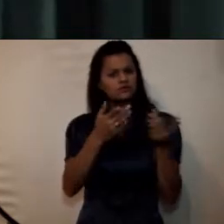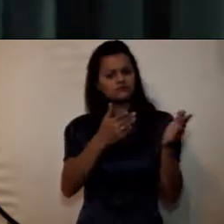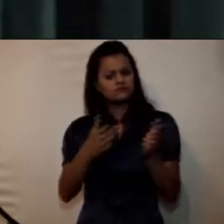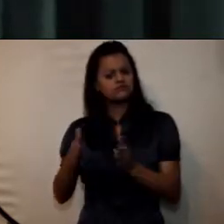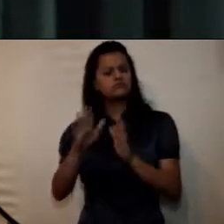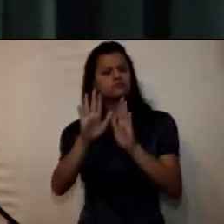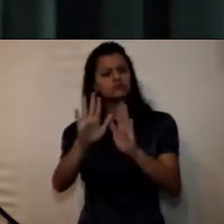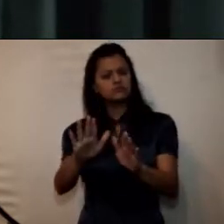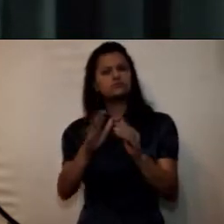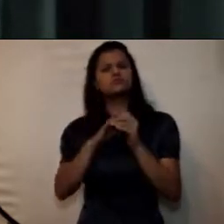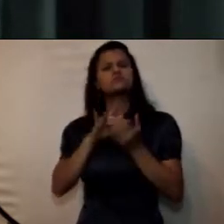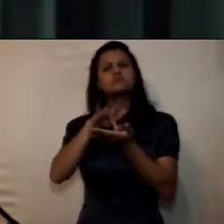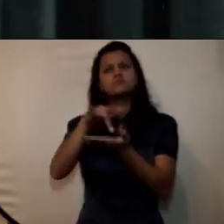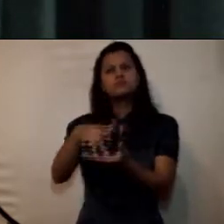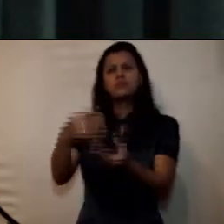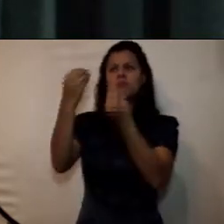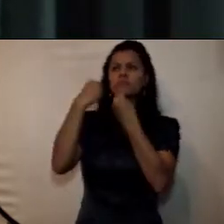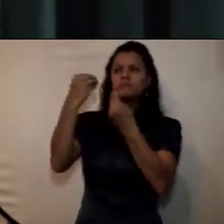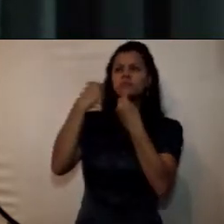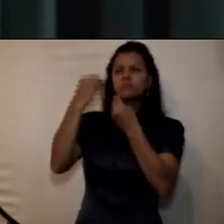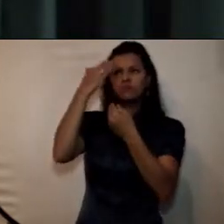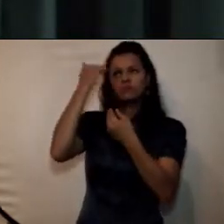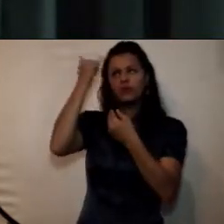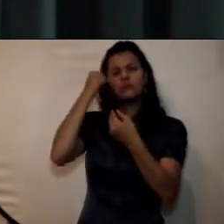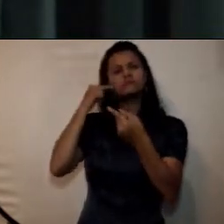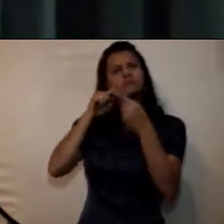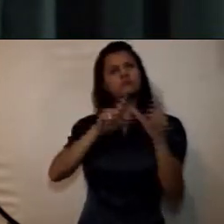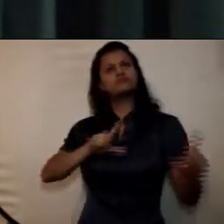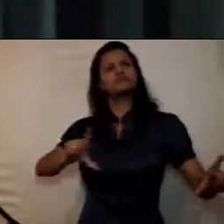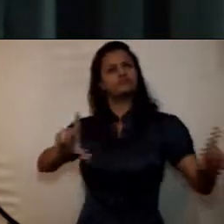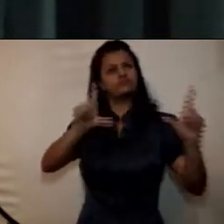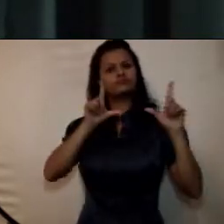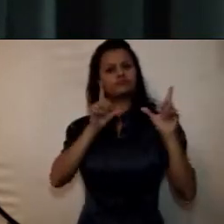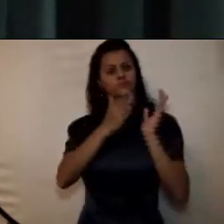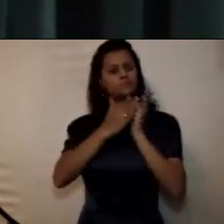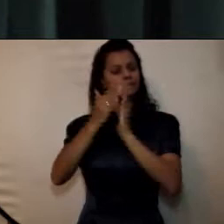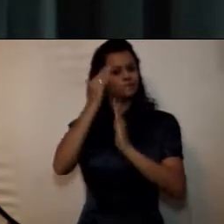formarse a nivel de educación superior por otro lado